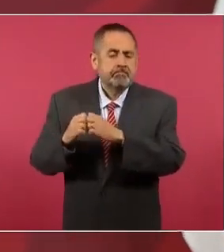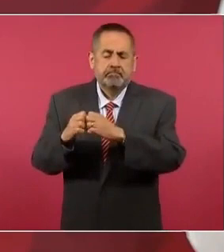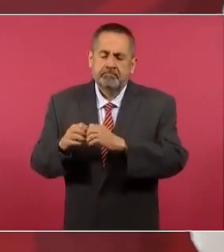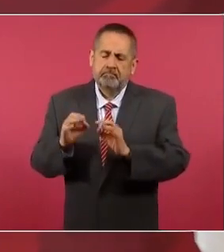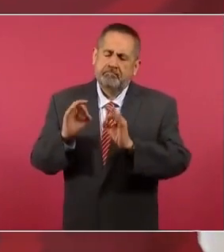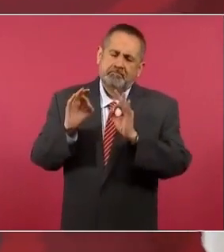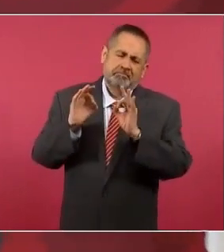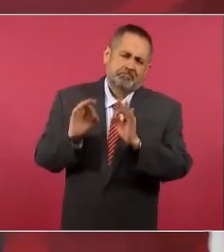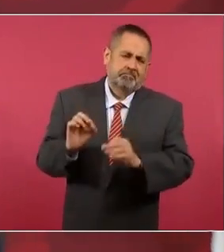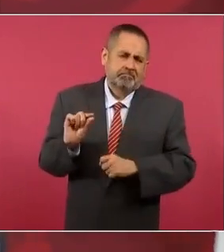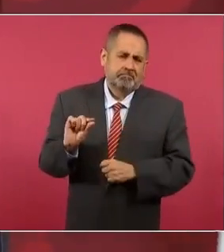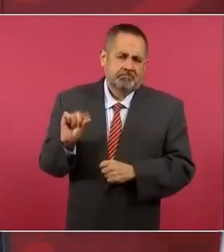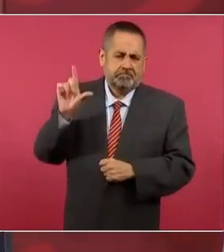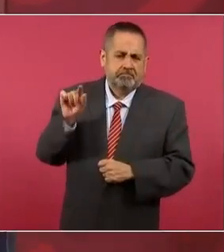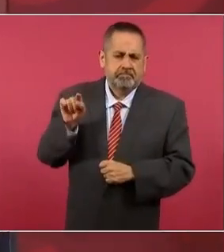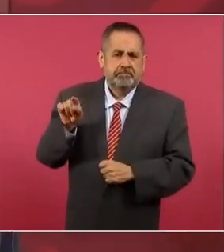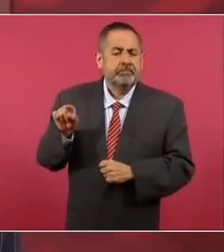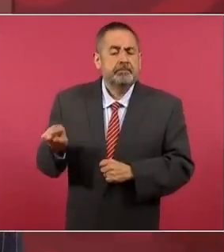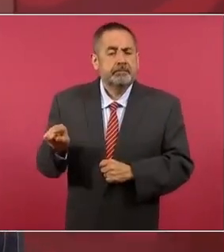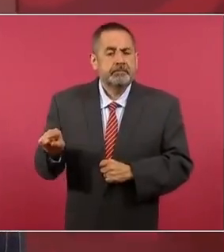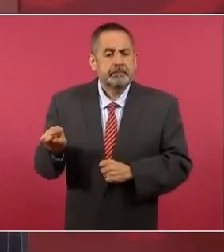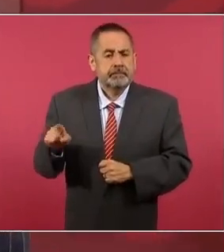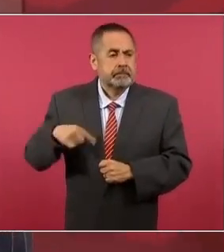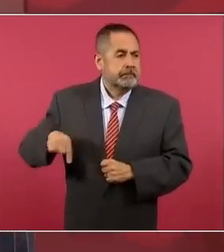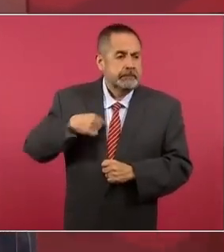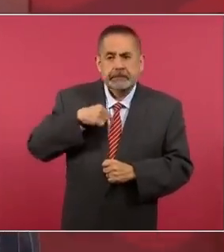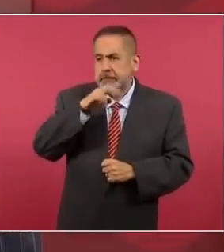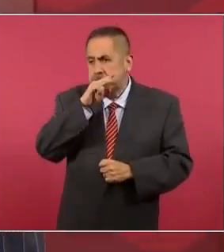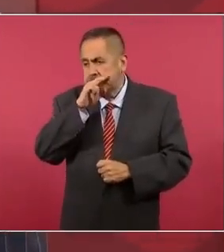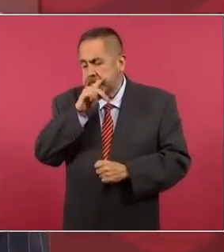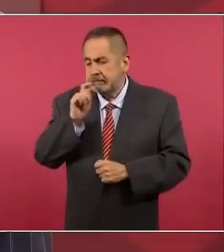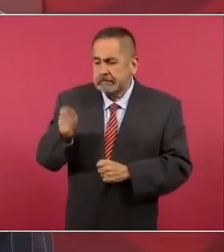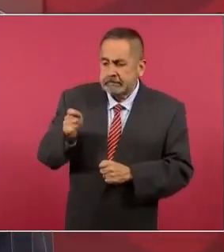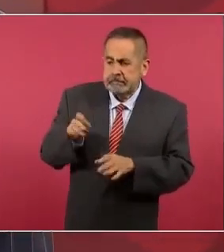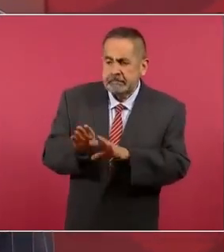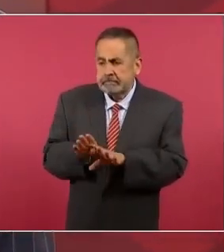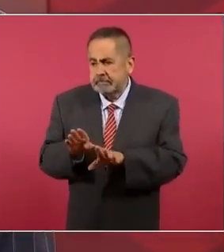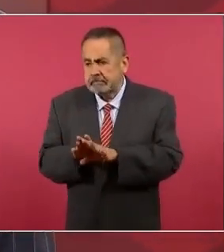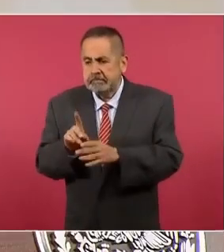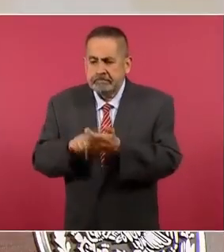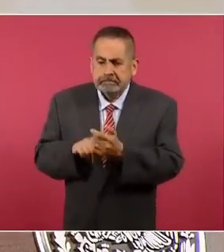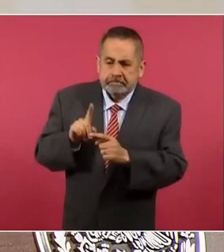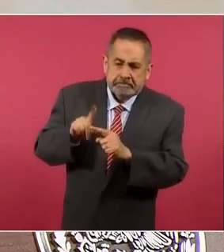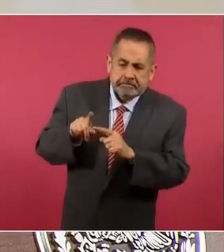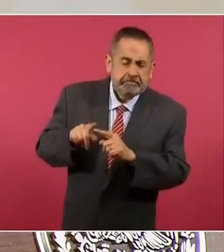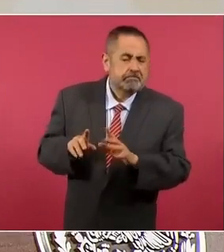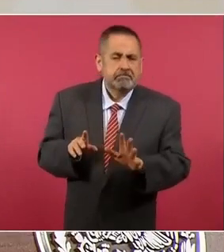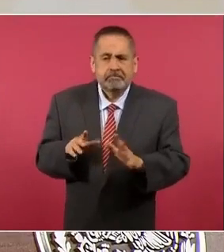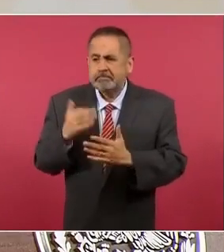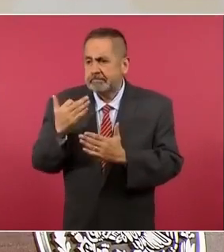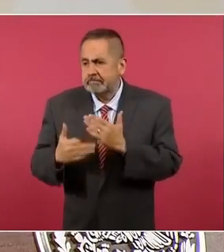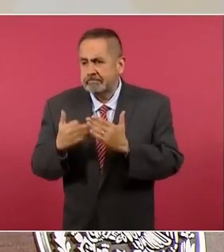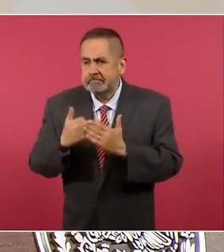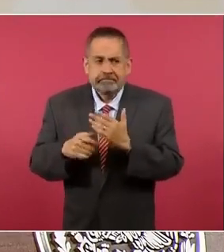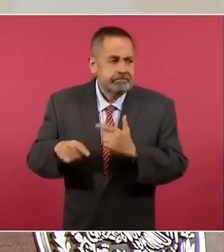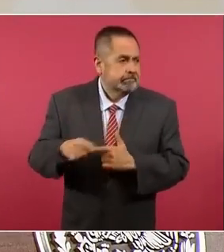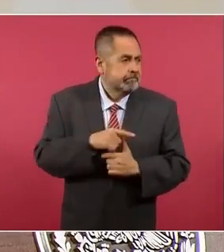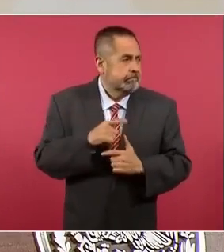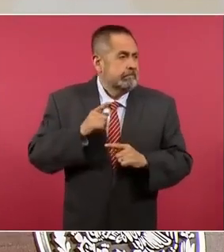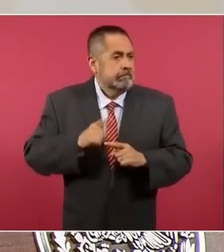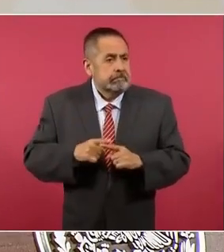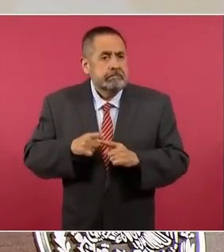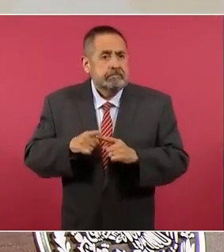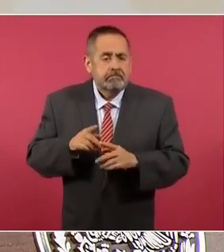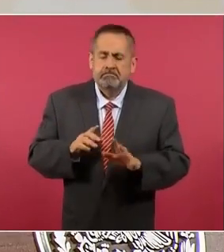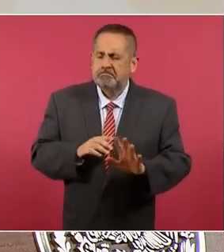que nos preocupe por deficiencias